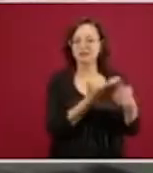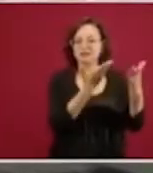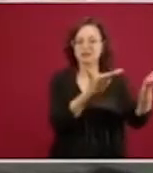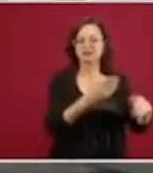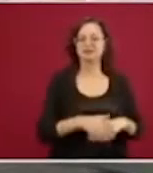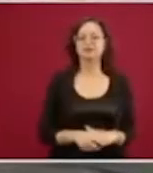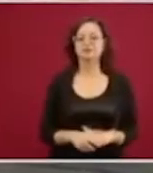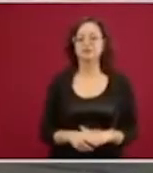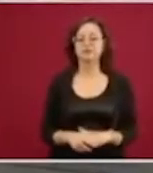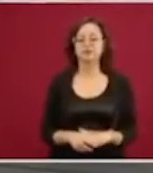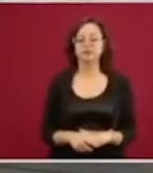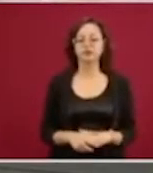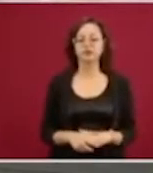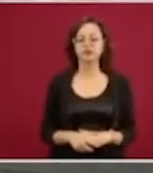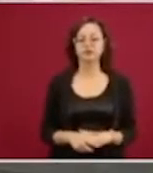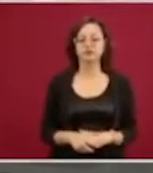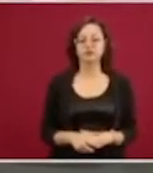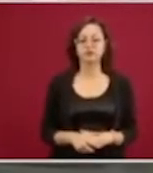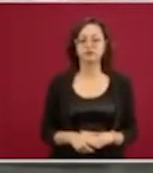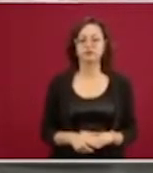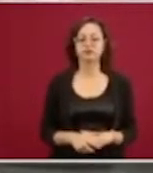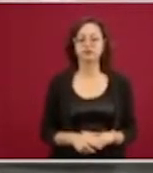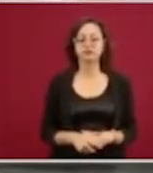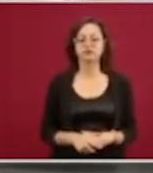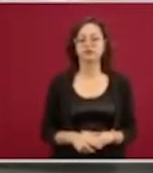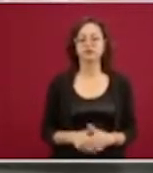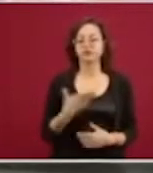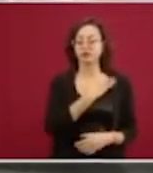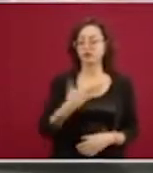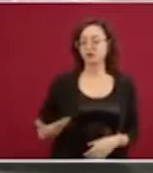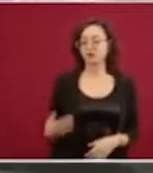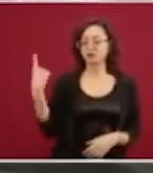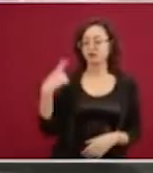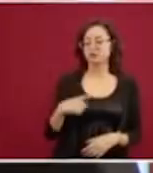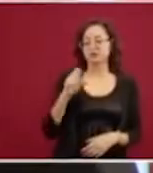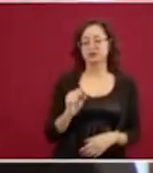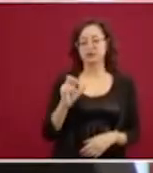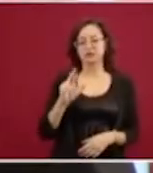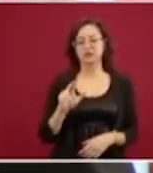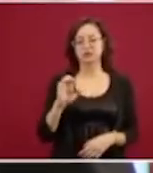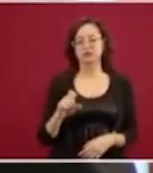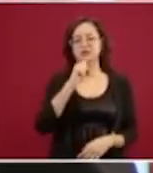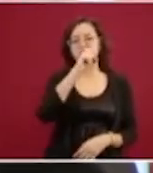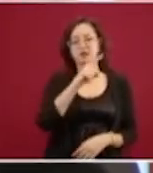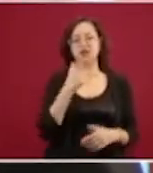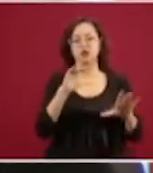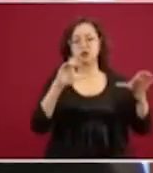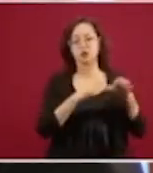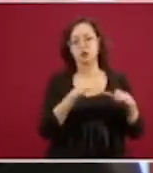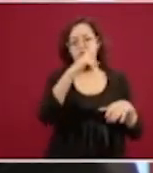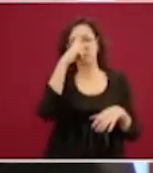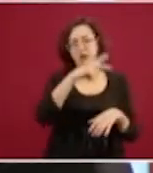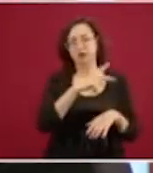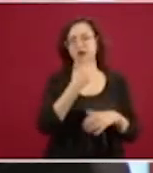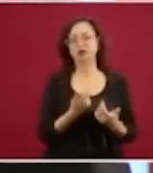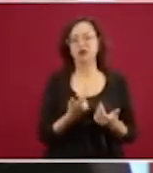Leamos los recursos disponibles en la Secretaría por instrucciones del presidente para poder atender lo mejor posible a nuestra comunidad. Todos